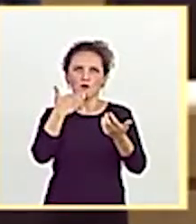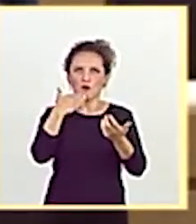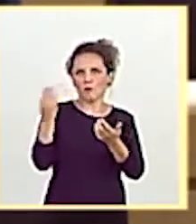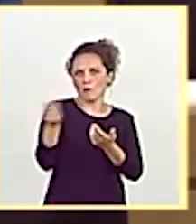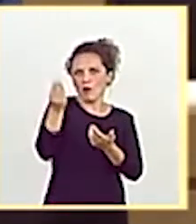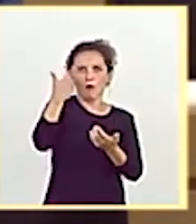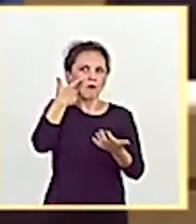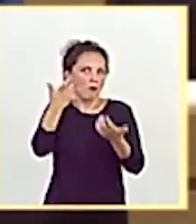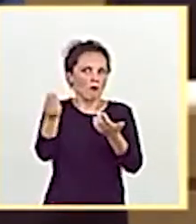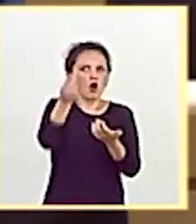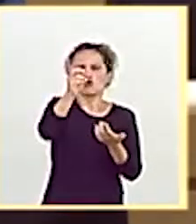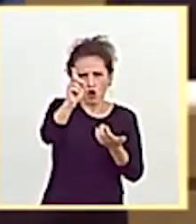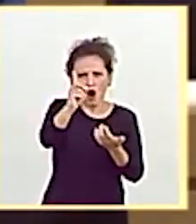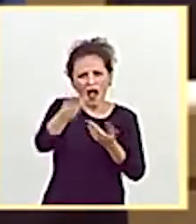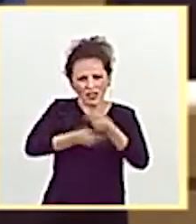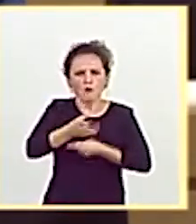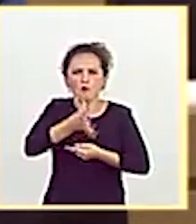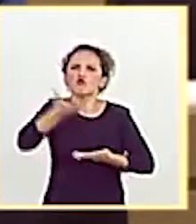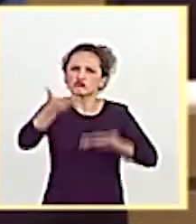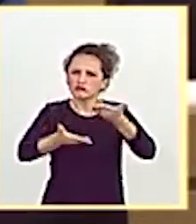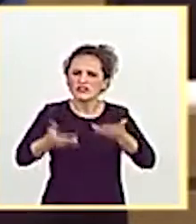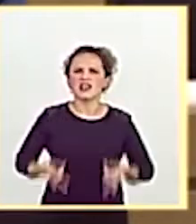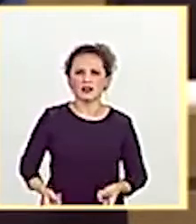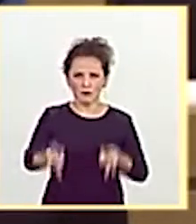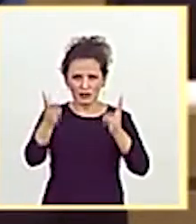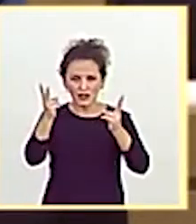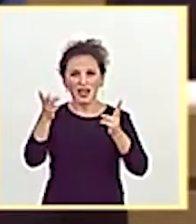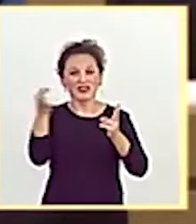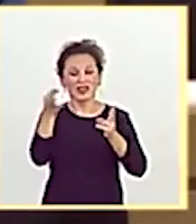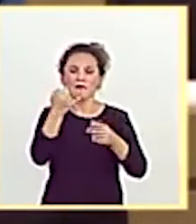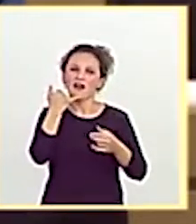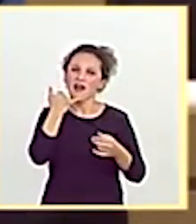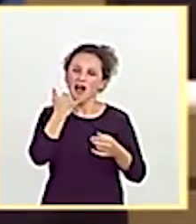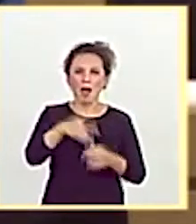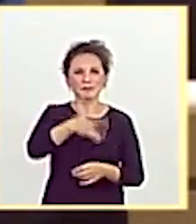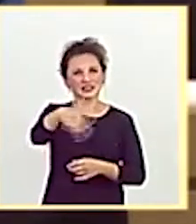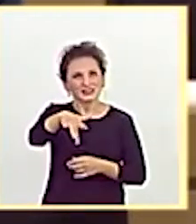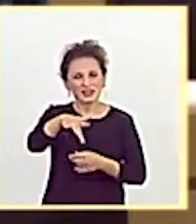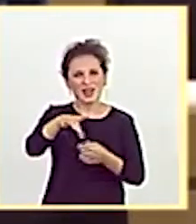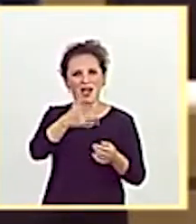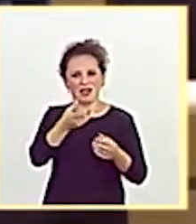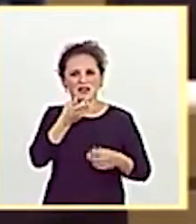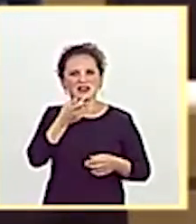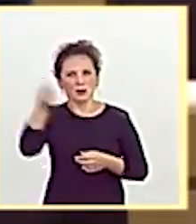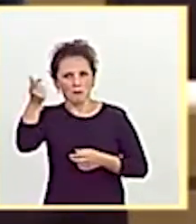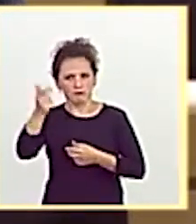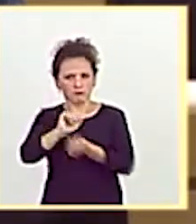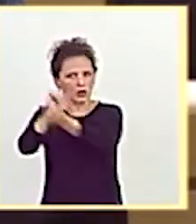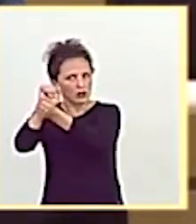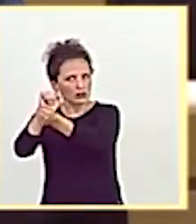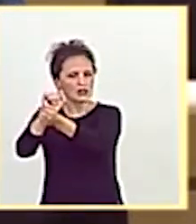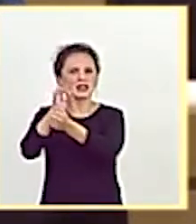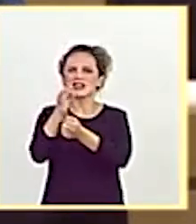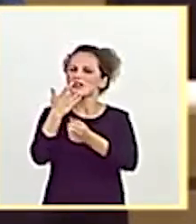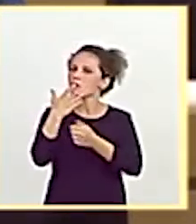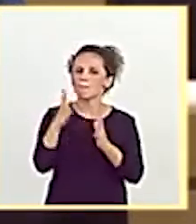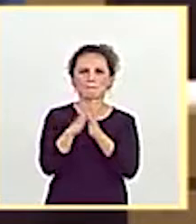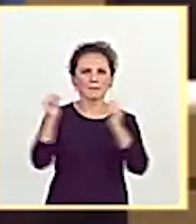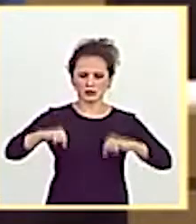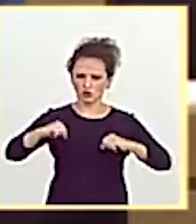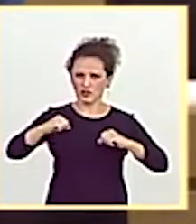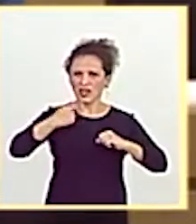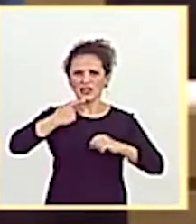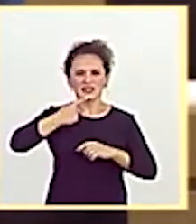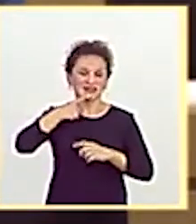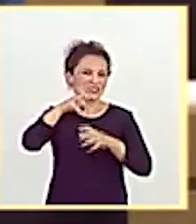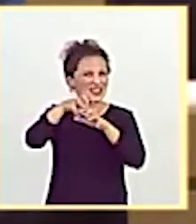háganlo por justicia y libertad. Amistían a los represaliados políticos y pacten un referéndum de autodeterminación. Es la última oportunidad